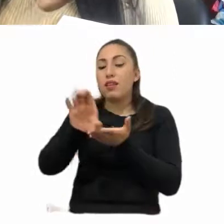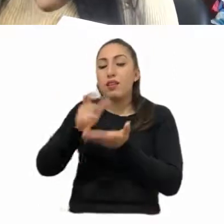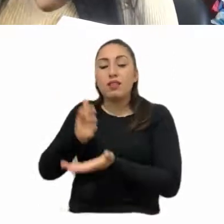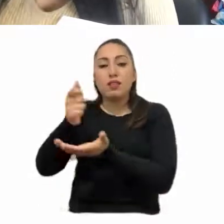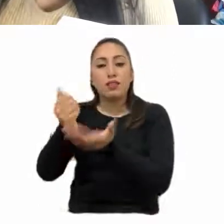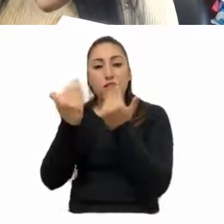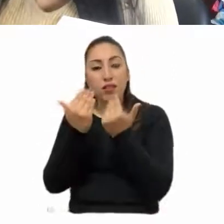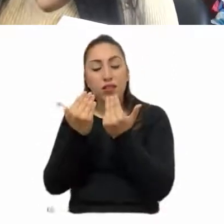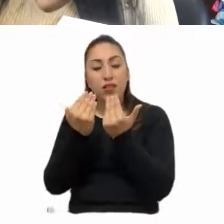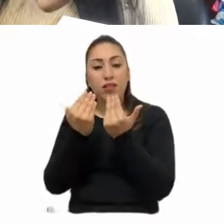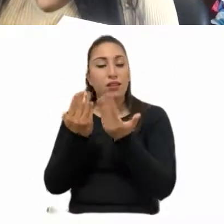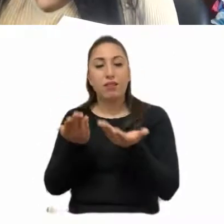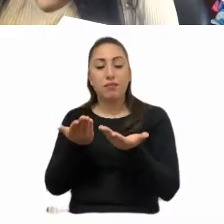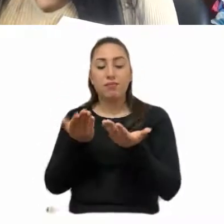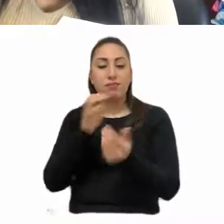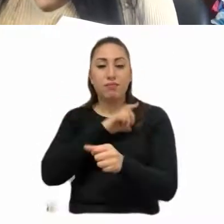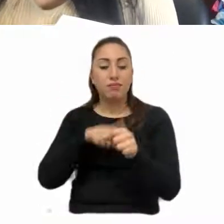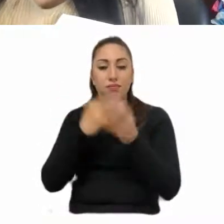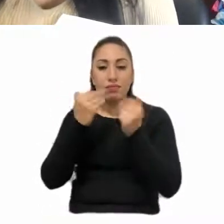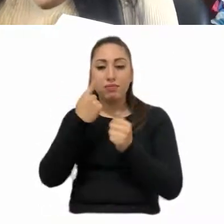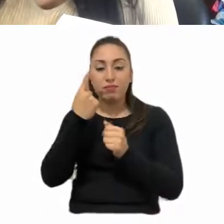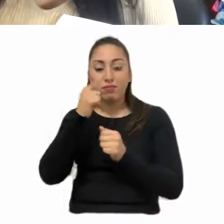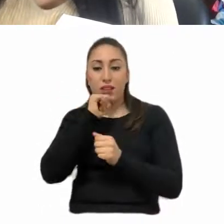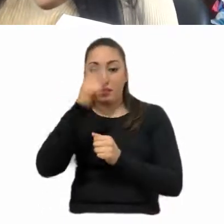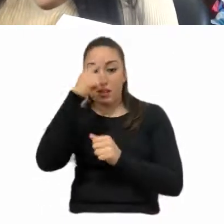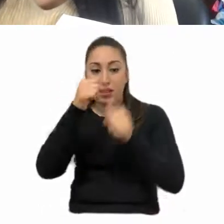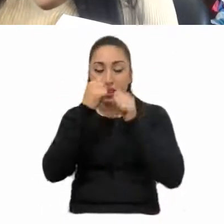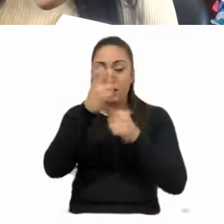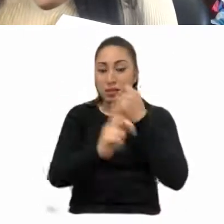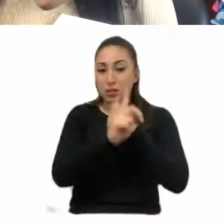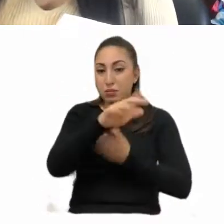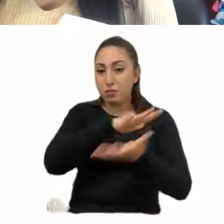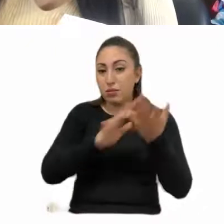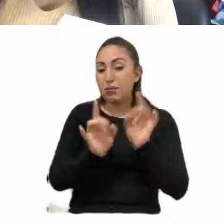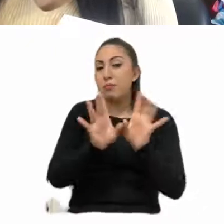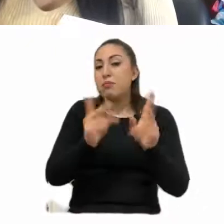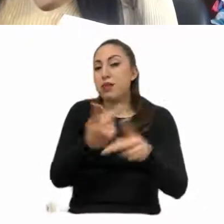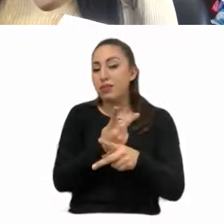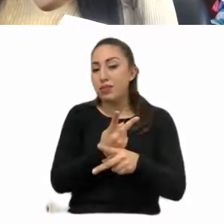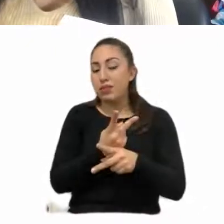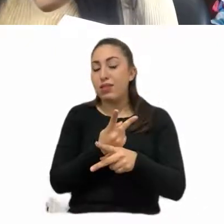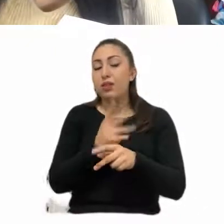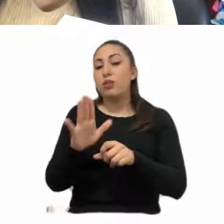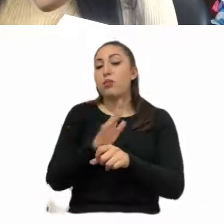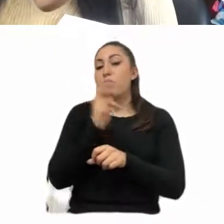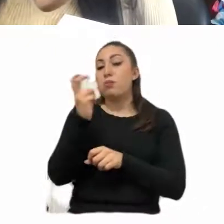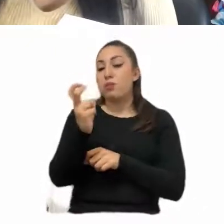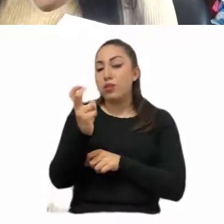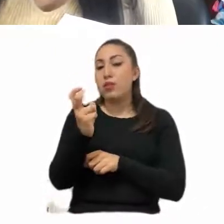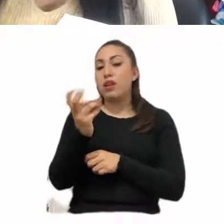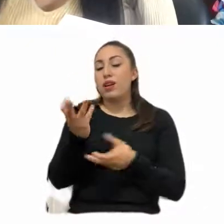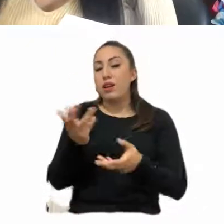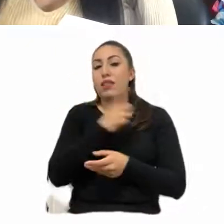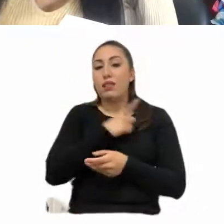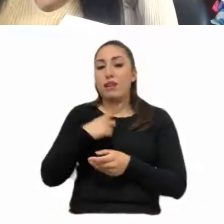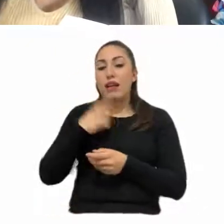se contempla un presupuesto para atender esas contingencias. Entonces, eh, tendríamos que estar basándonos a